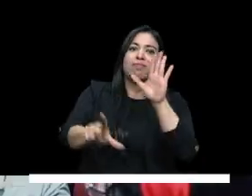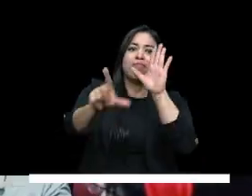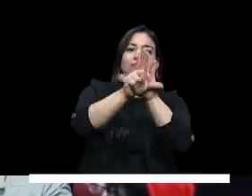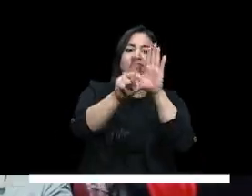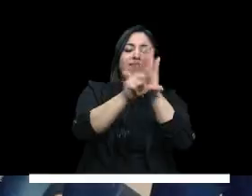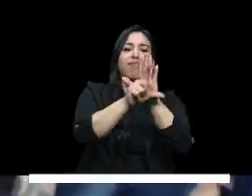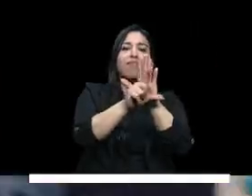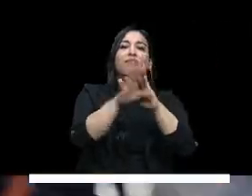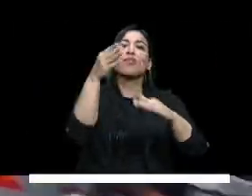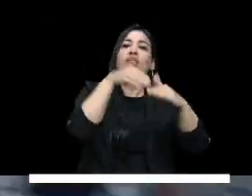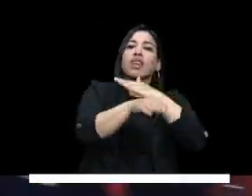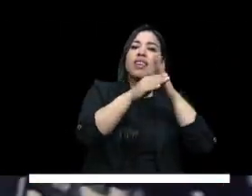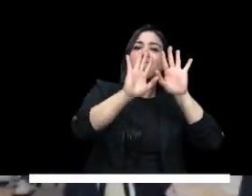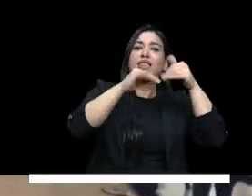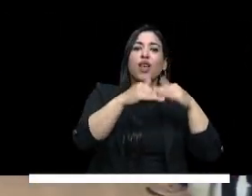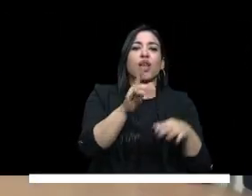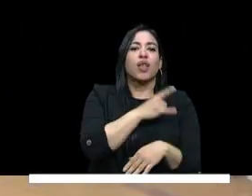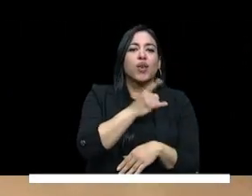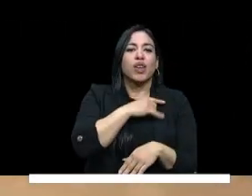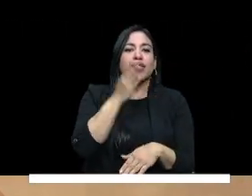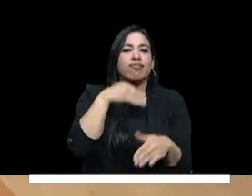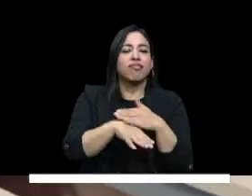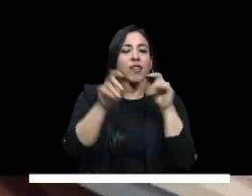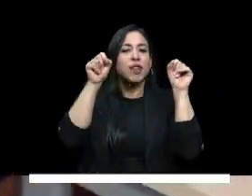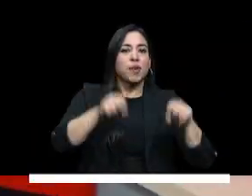que garantice el acceso al sistema de educación superior